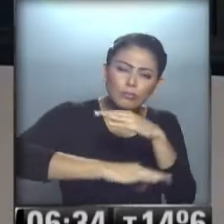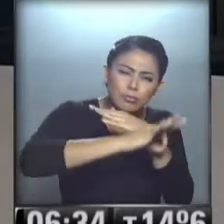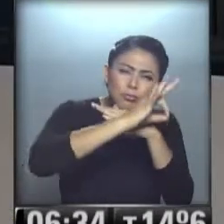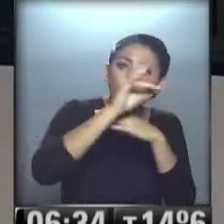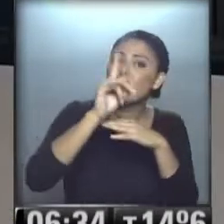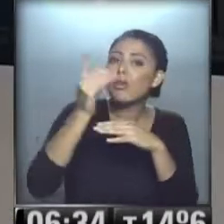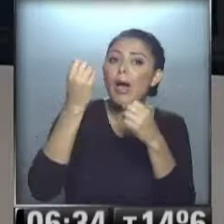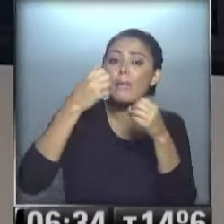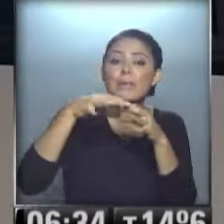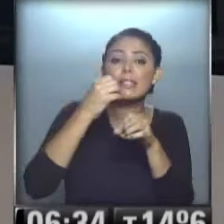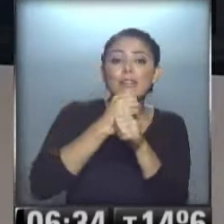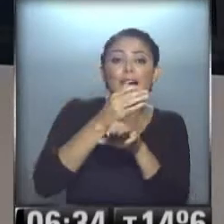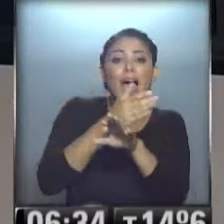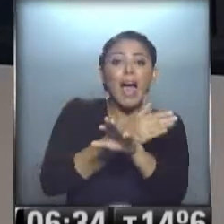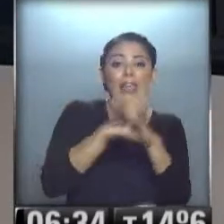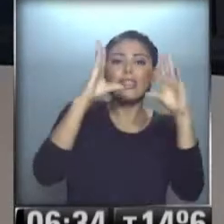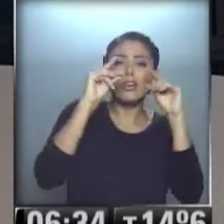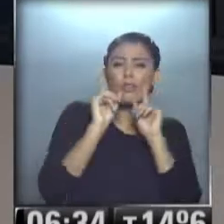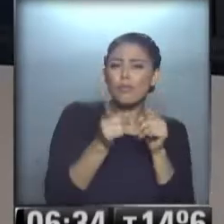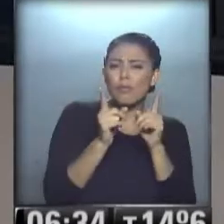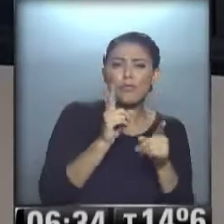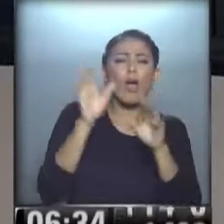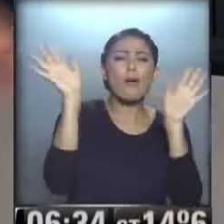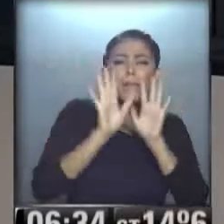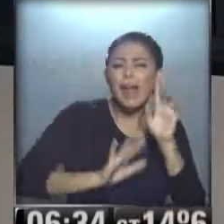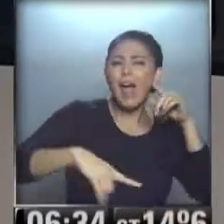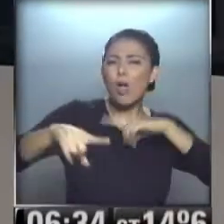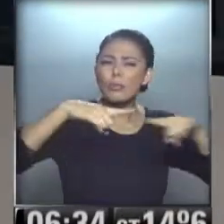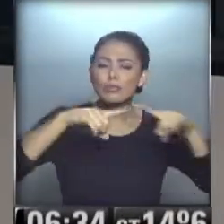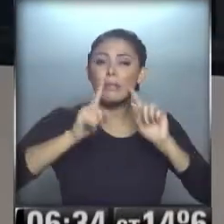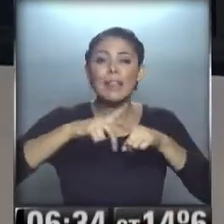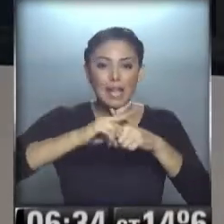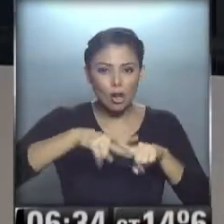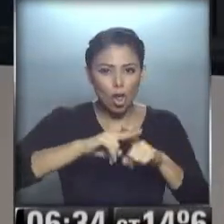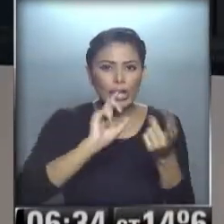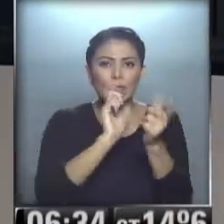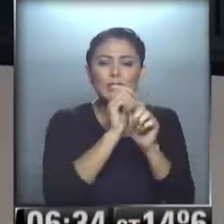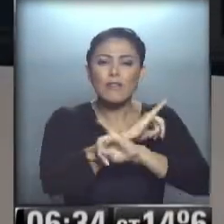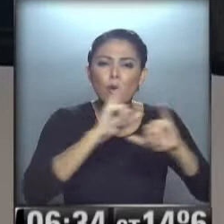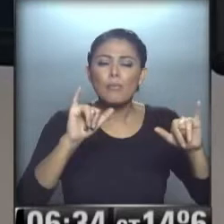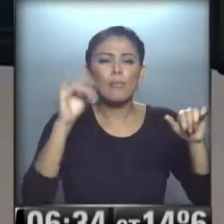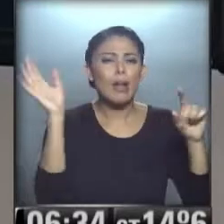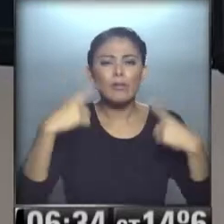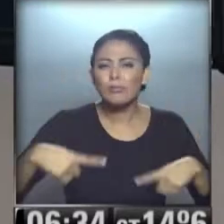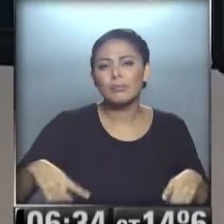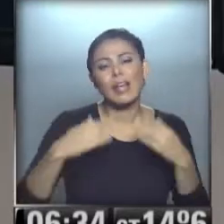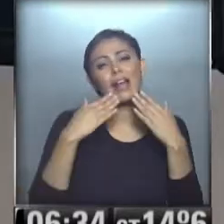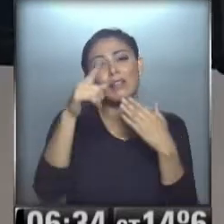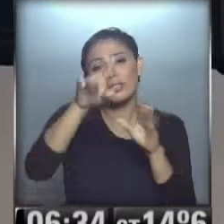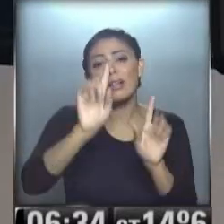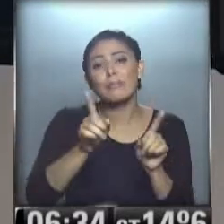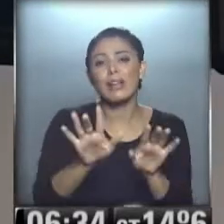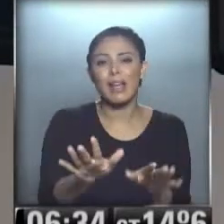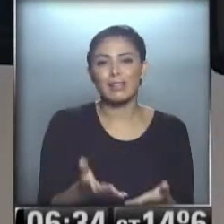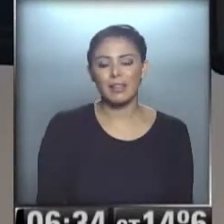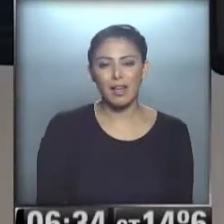no antes, están desde las noches... ...produciendo, además, tal tecnología actualizándola. Gracias por compartir, por